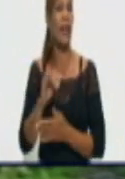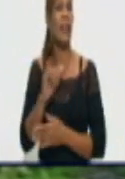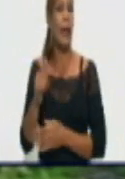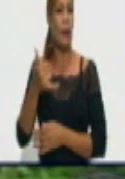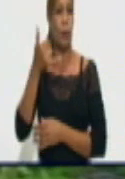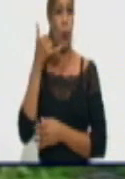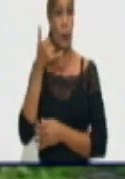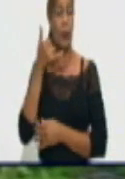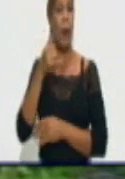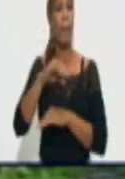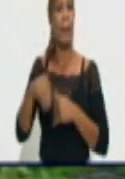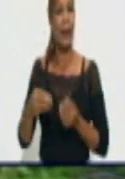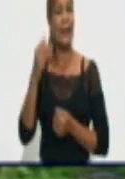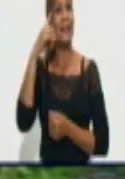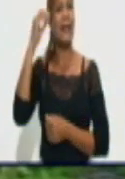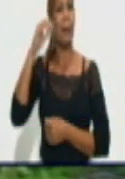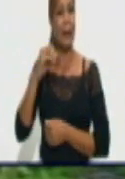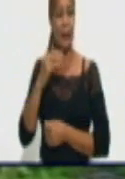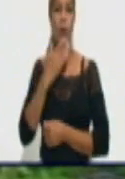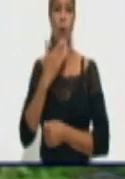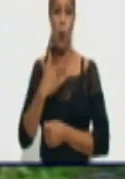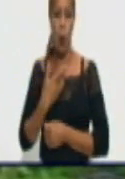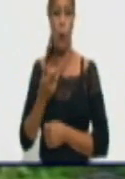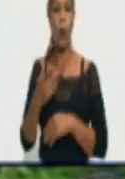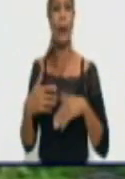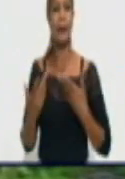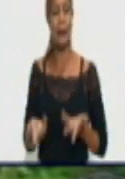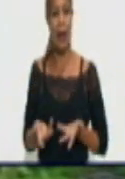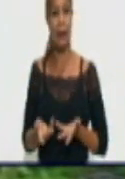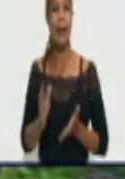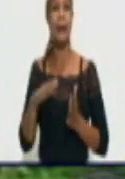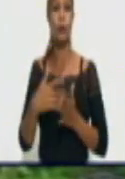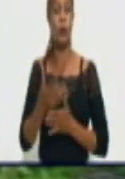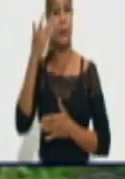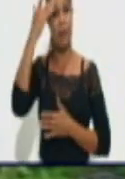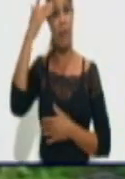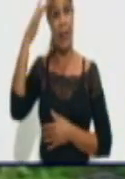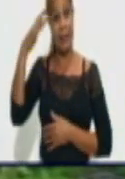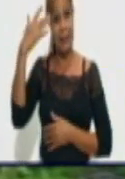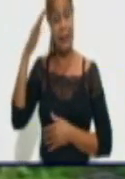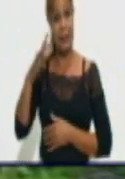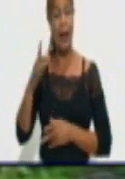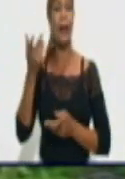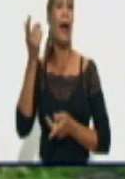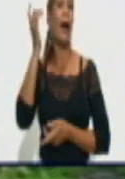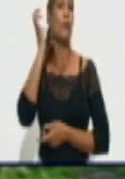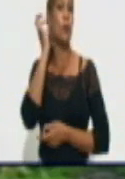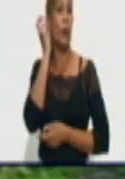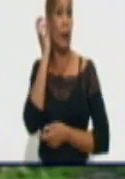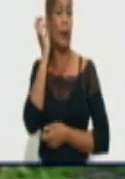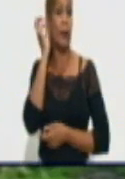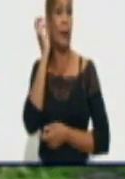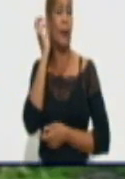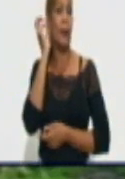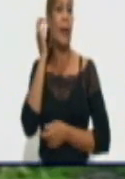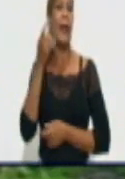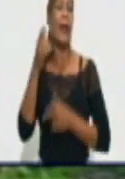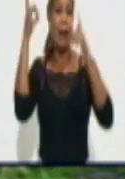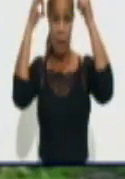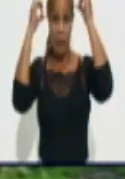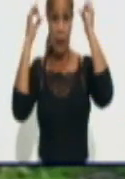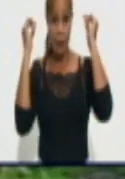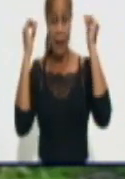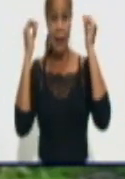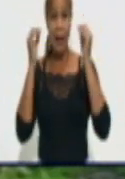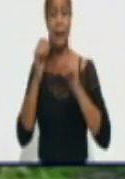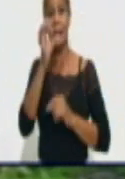aprovechar hoy, es el Día Internacional de la Enfermería, para felicitar a Maribel Delfín González, enfermera del Círculo Infantil El Mambicito,